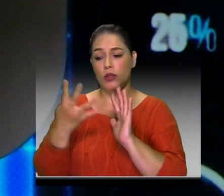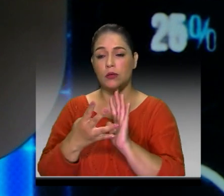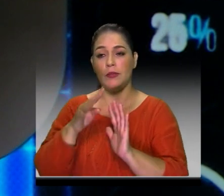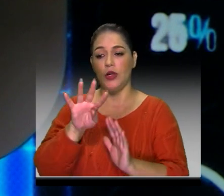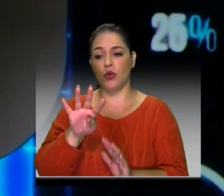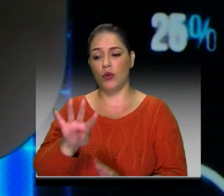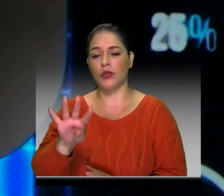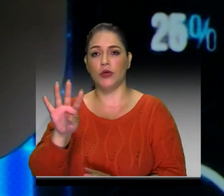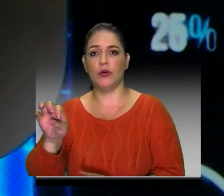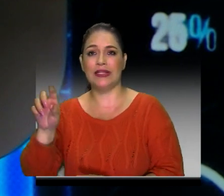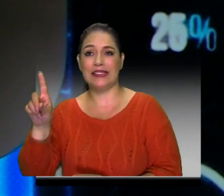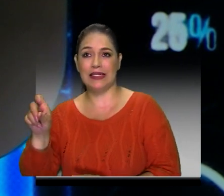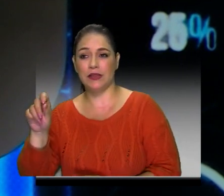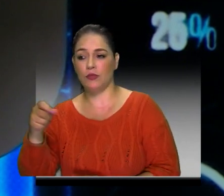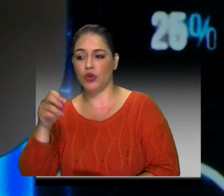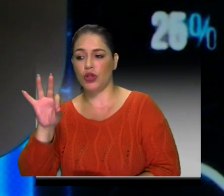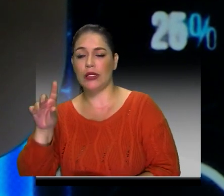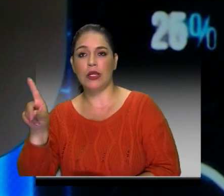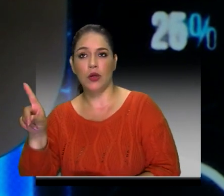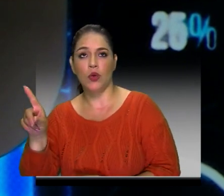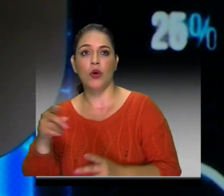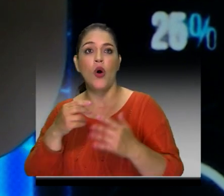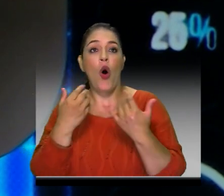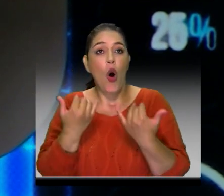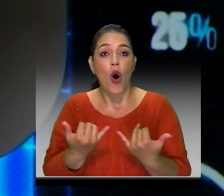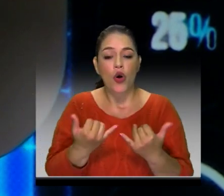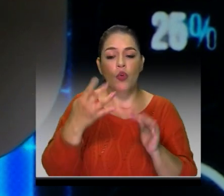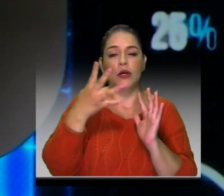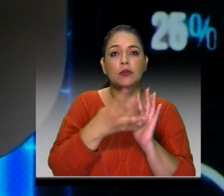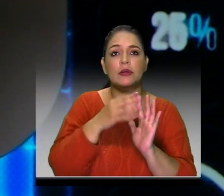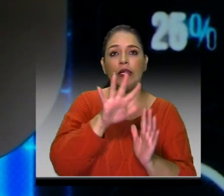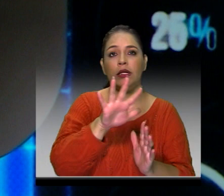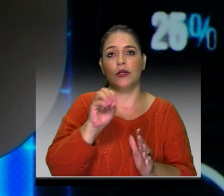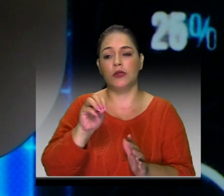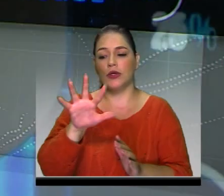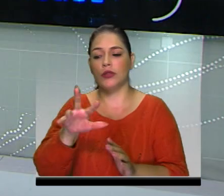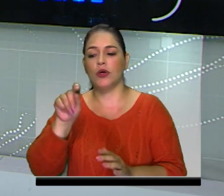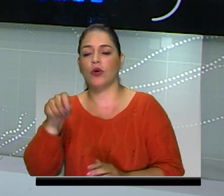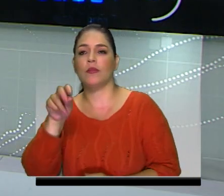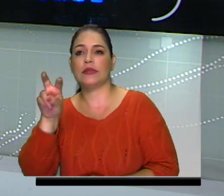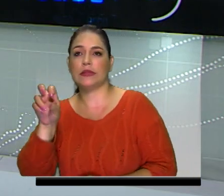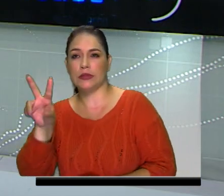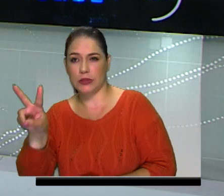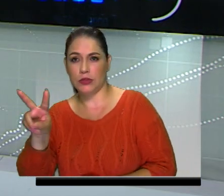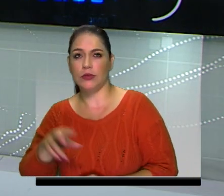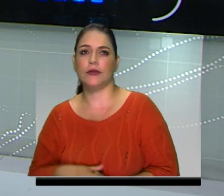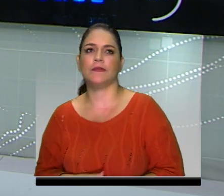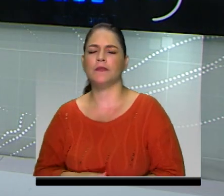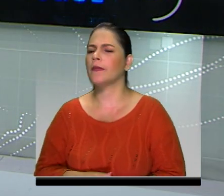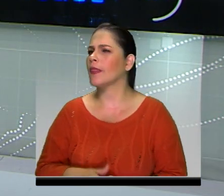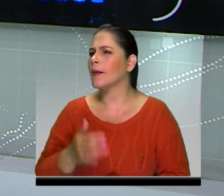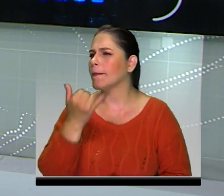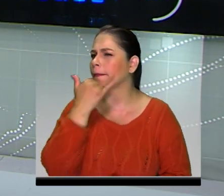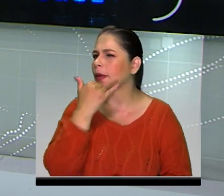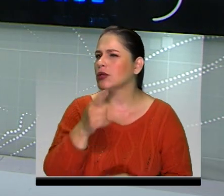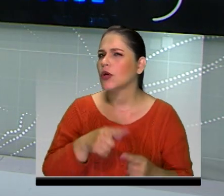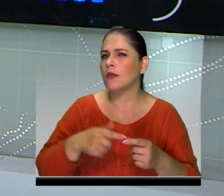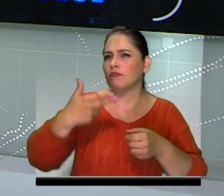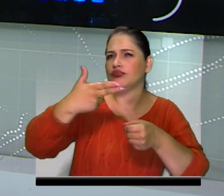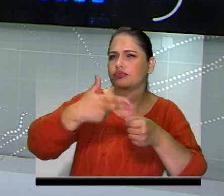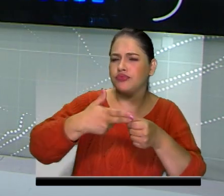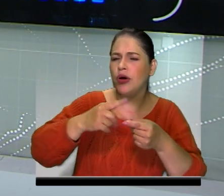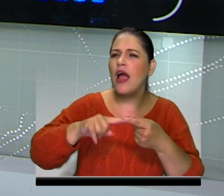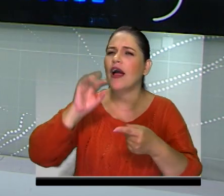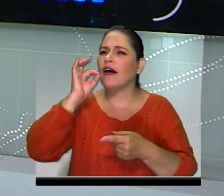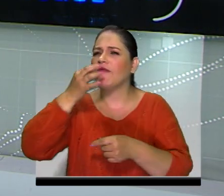.496 y cerró jornada en 4.505,72. ¿Pero qué pasó con el petróleo,